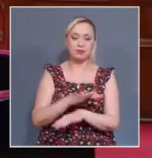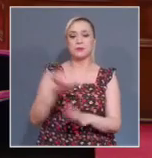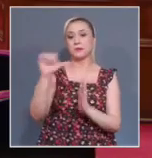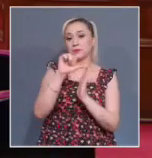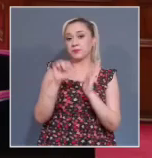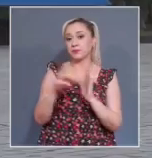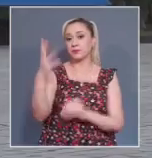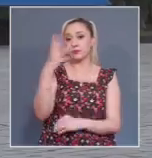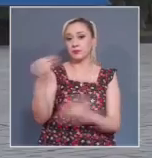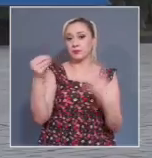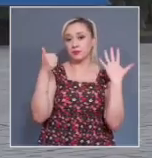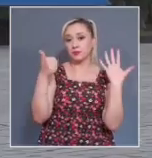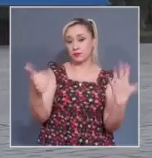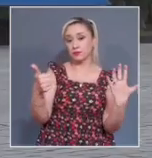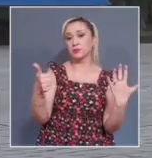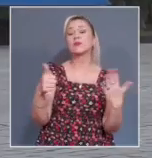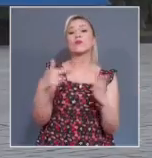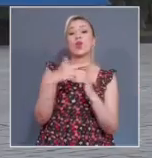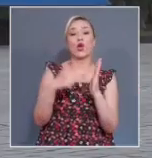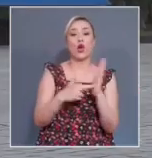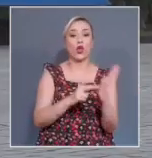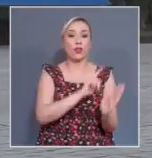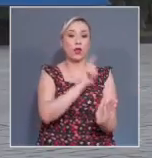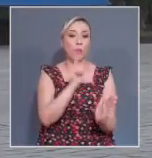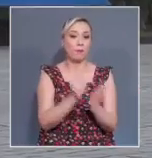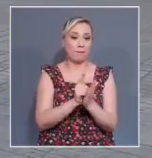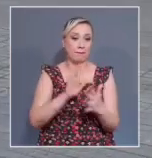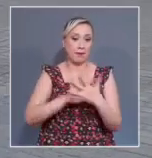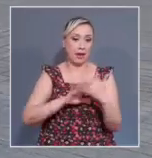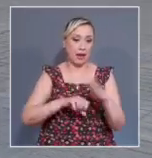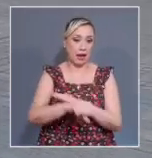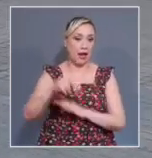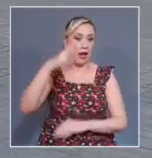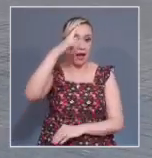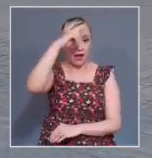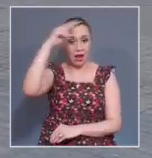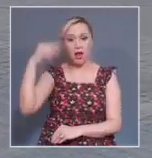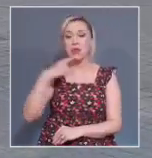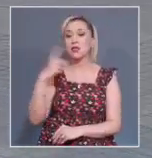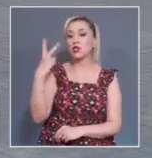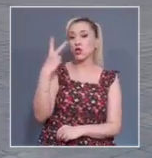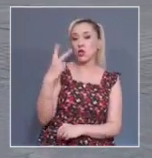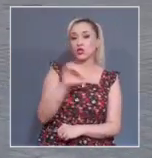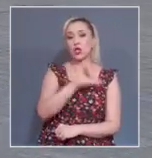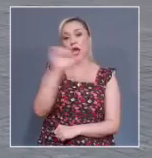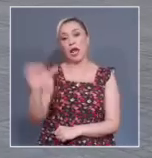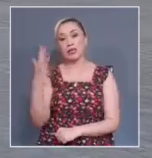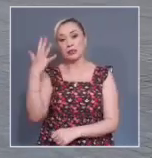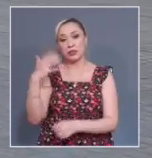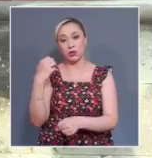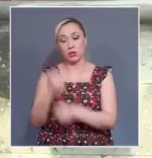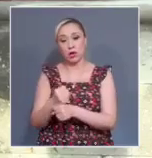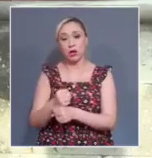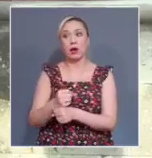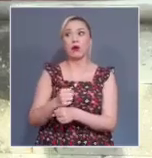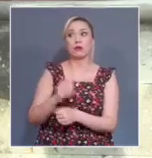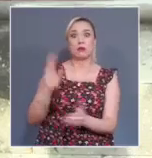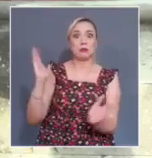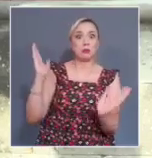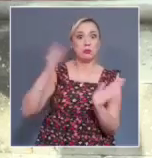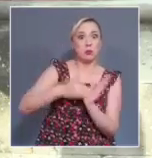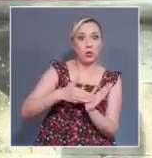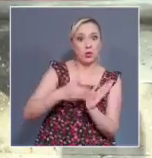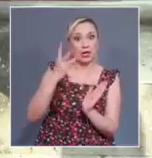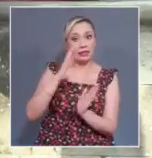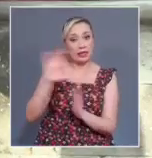Penal de Nayarit. La norma sanciona con dos a cinco años de prisión y multa de 30 a 200 días a quien deje de suministrar